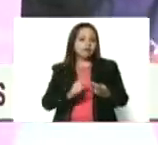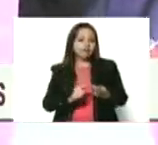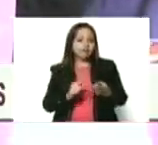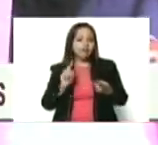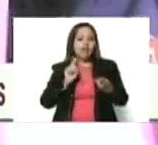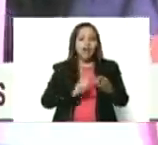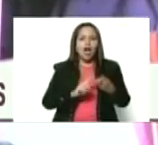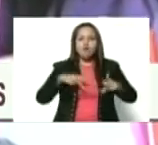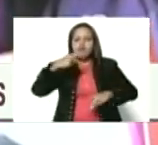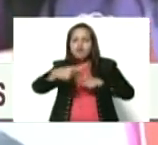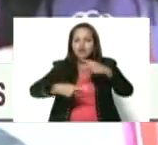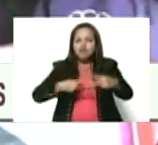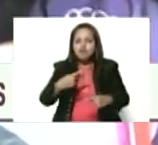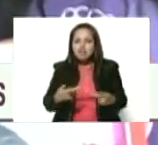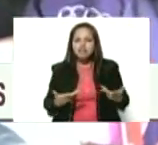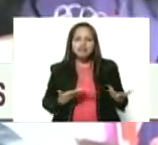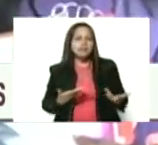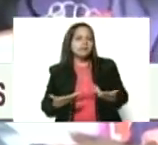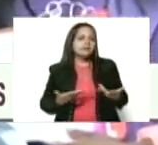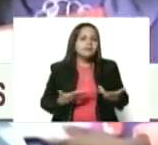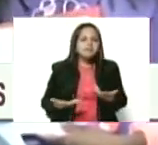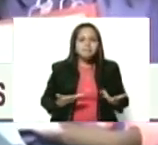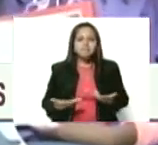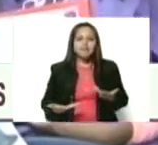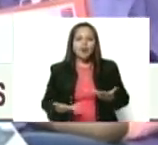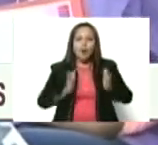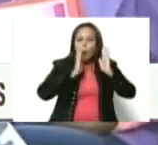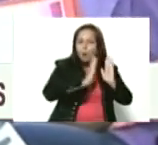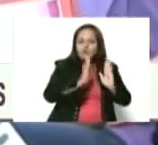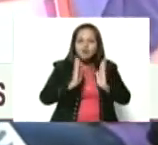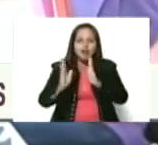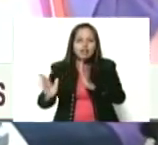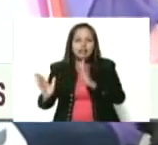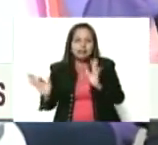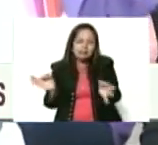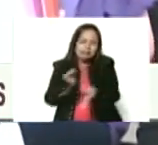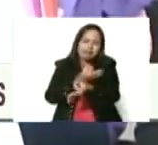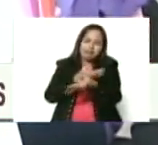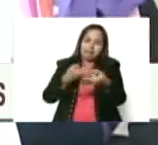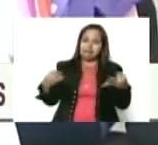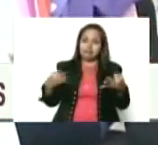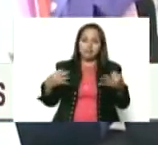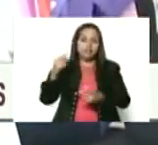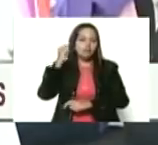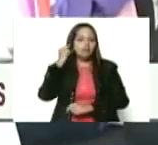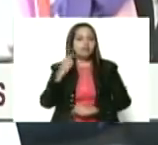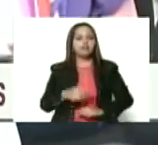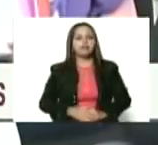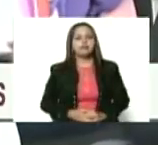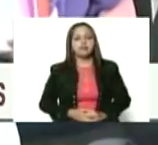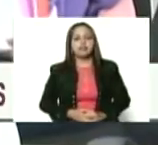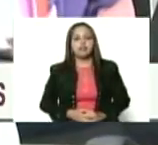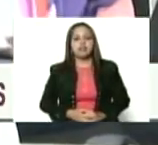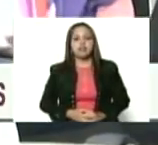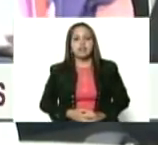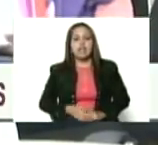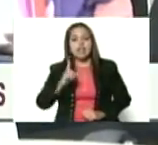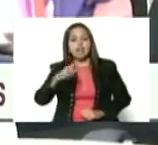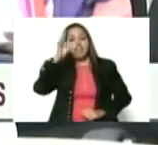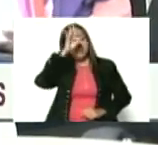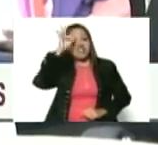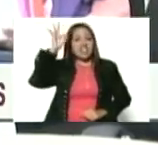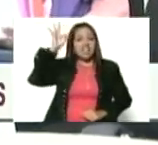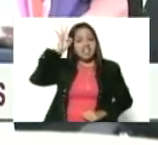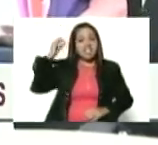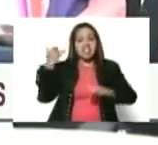tenemos un proceso de organización increíble de la mujer y por supuesto, bueno, fiscalías,